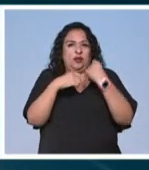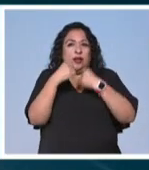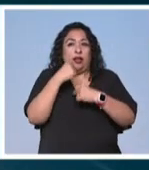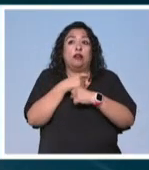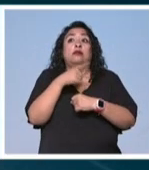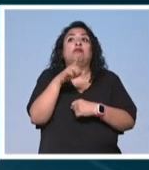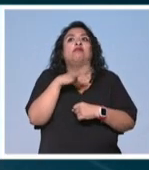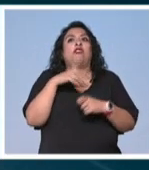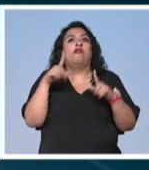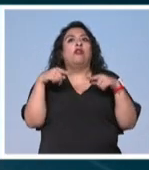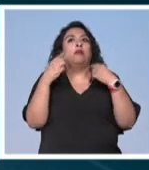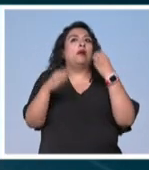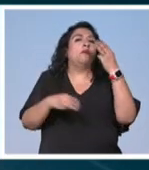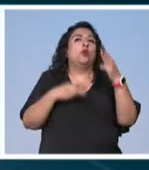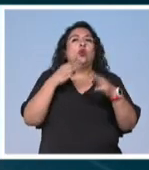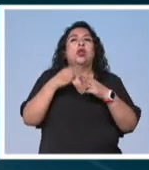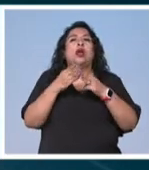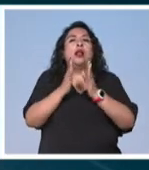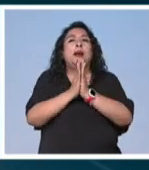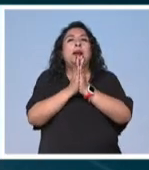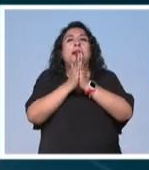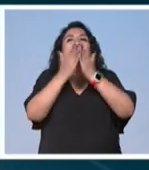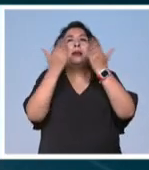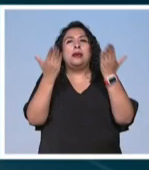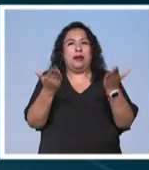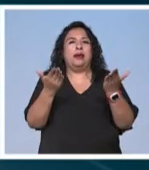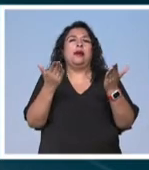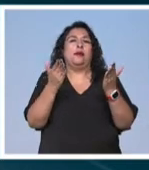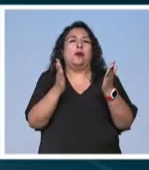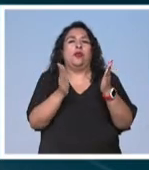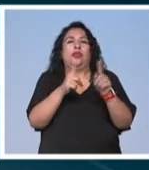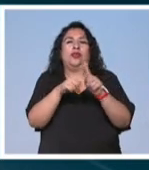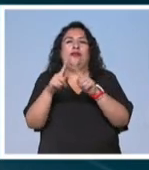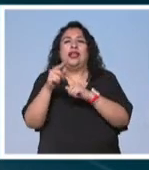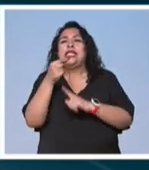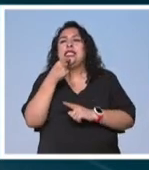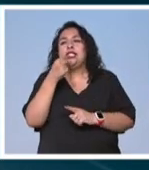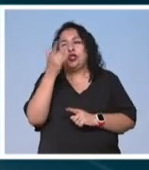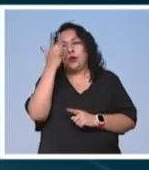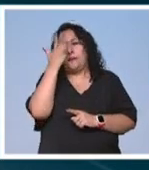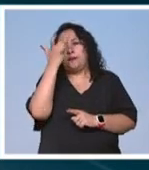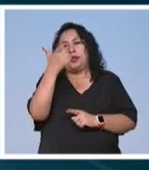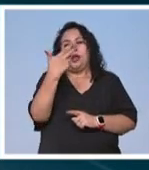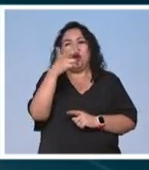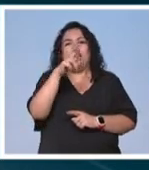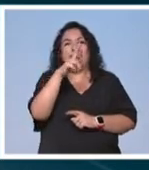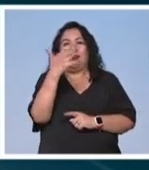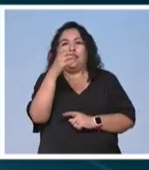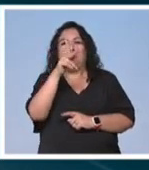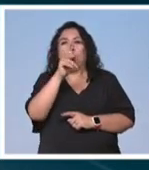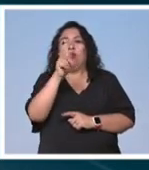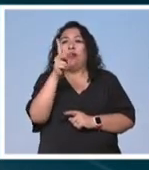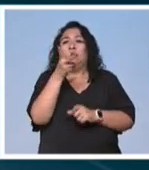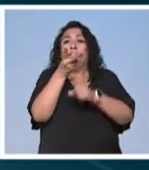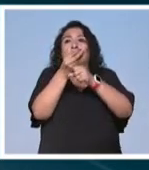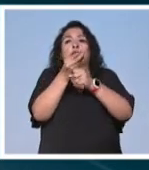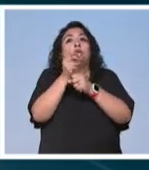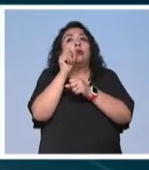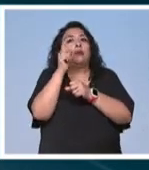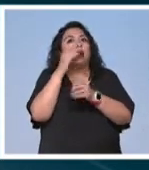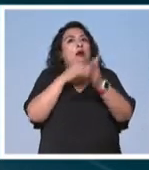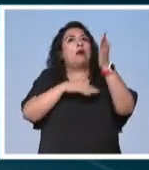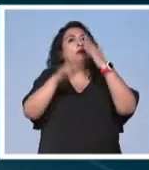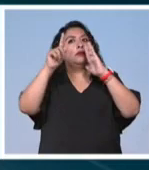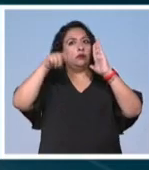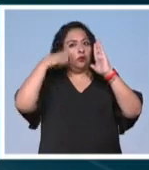logrando la fama mundial con la publicación de su célebre saga del niño mago Harry Potter cuyas adaptaciones son también un